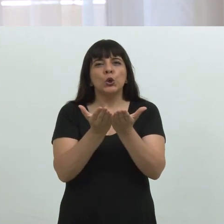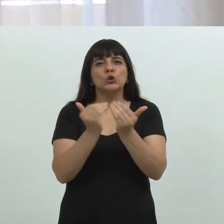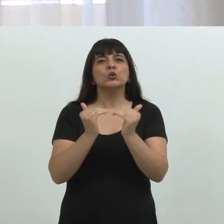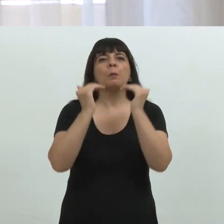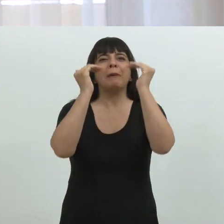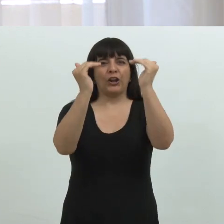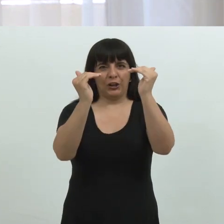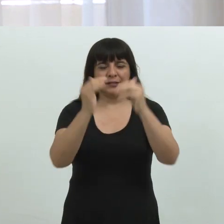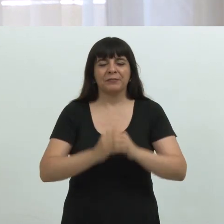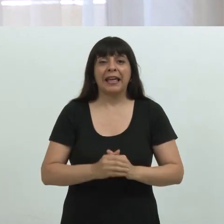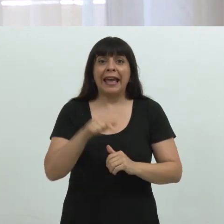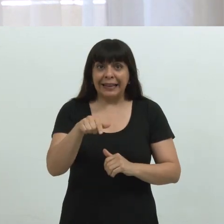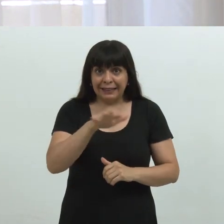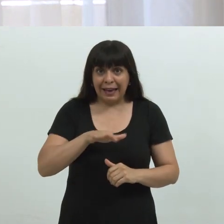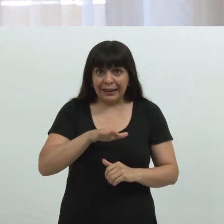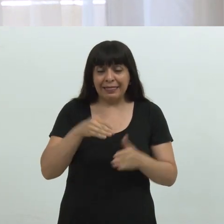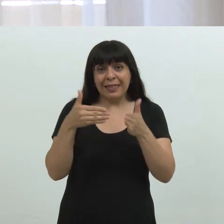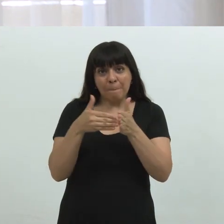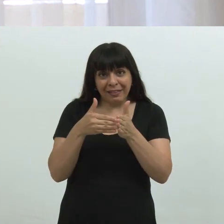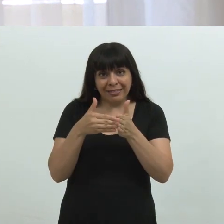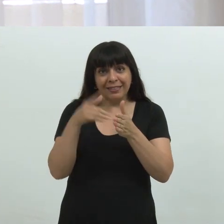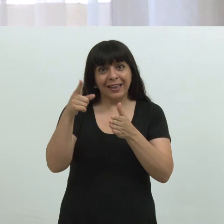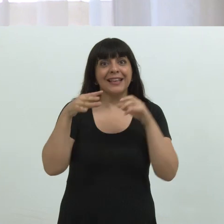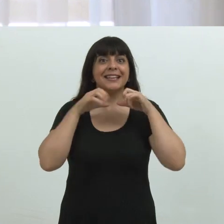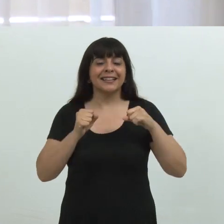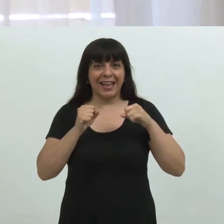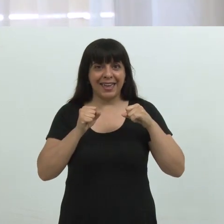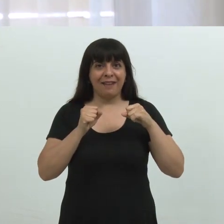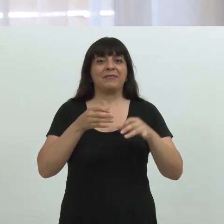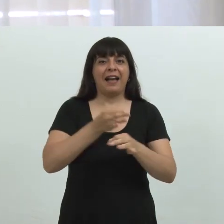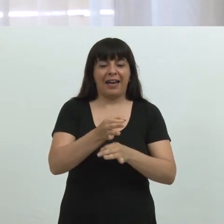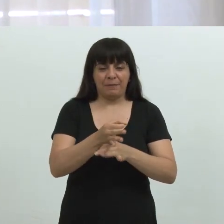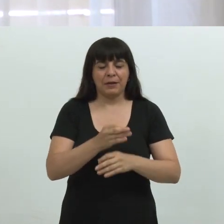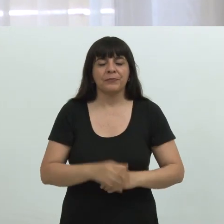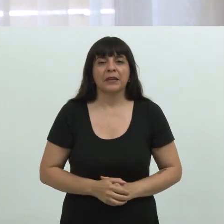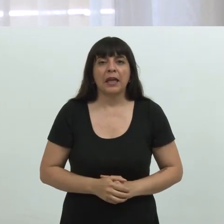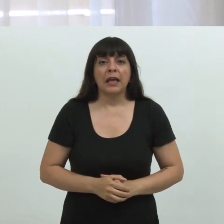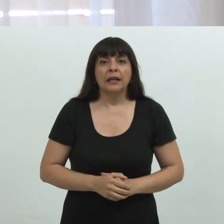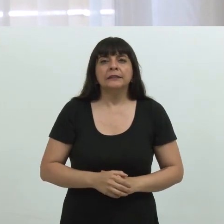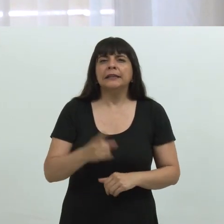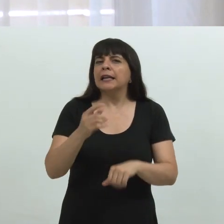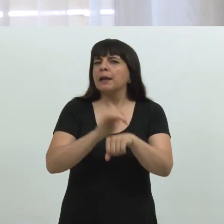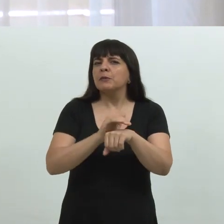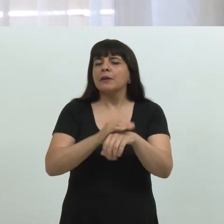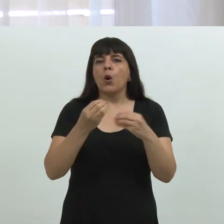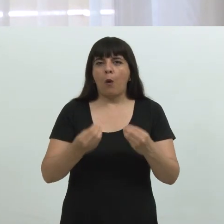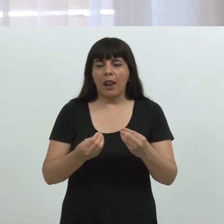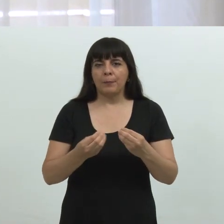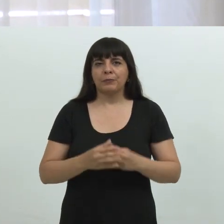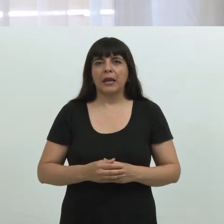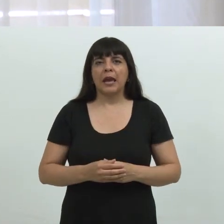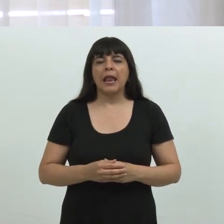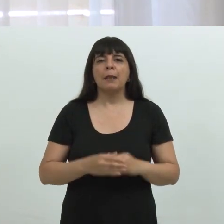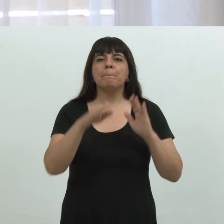bienvenida. Esta área depende de la Secretaría Académica y tiene a su cargo, entre otras funciones, el